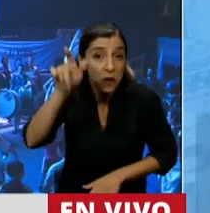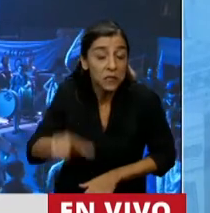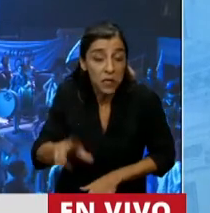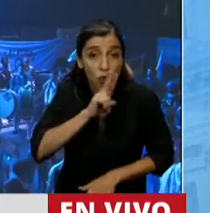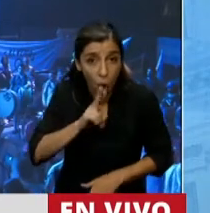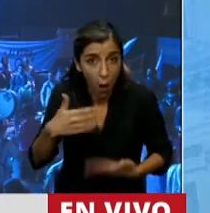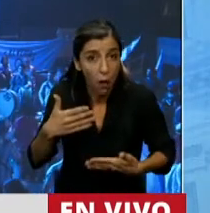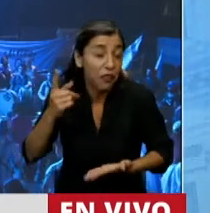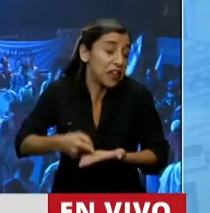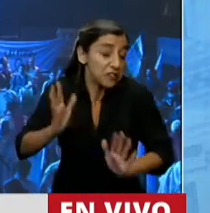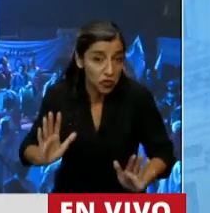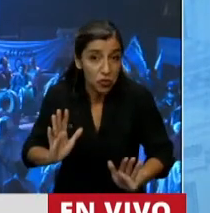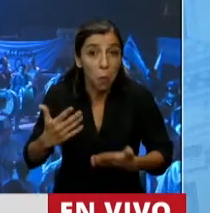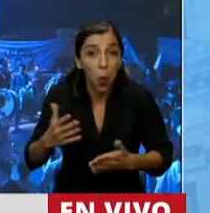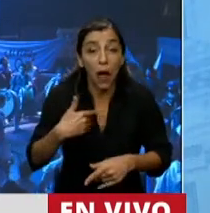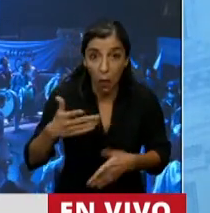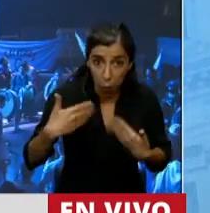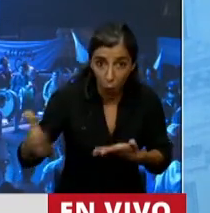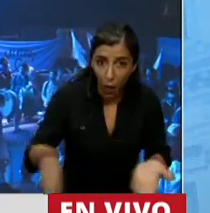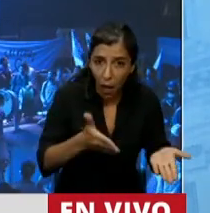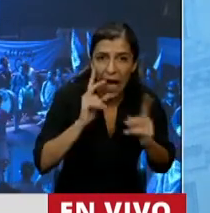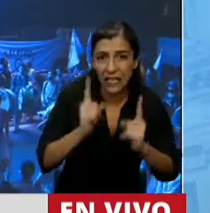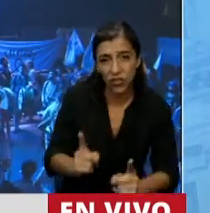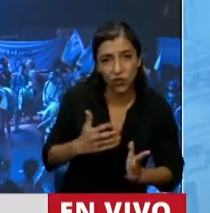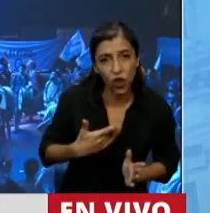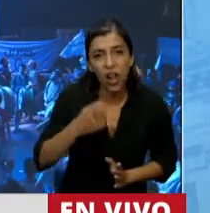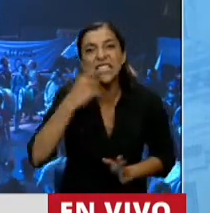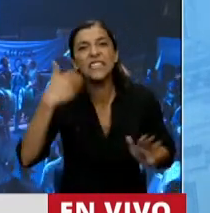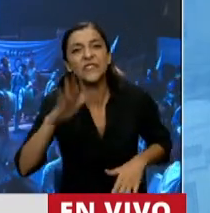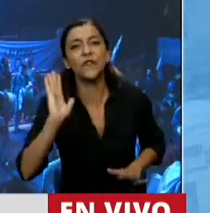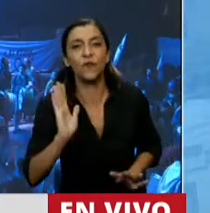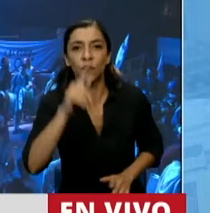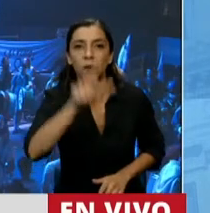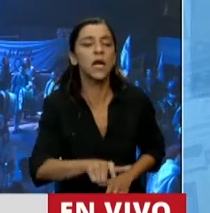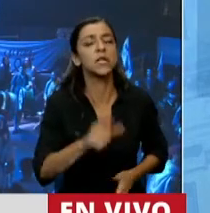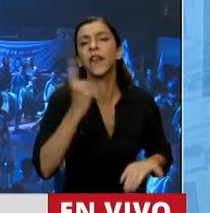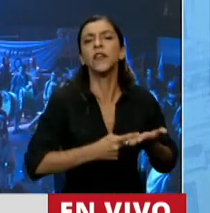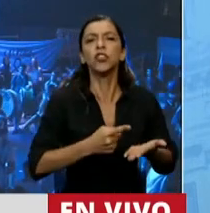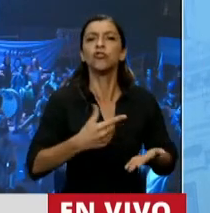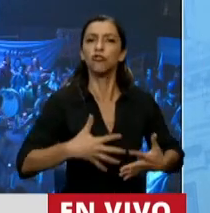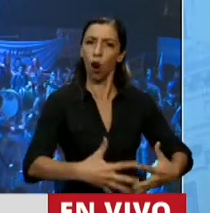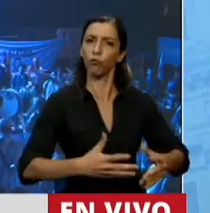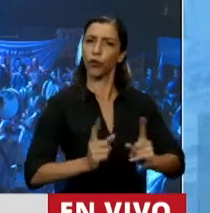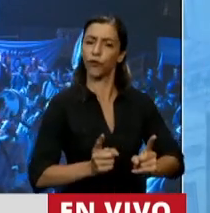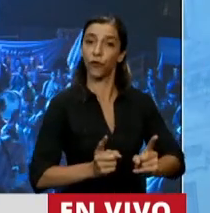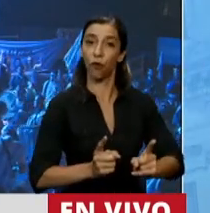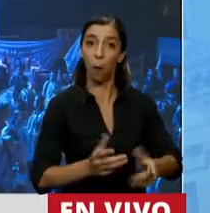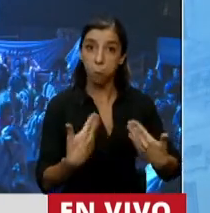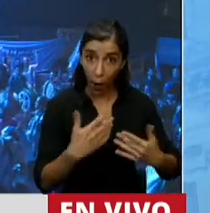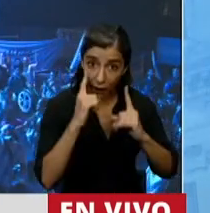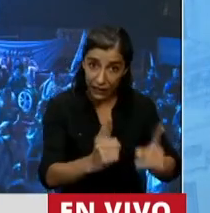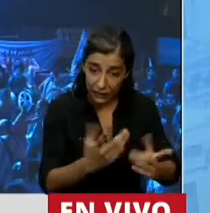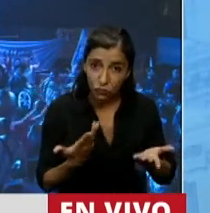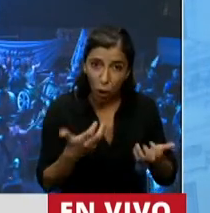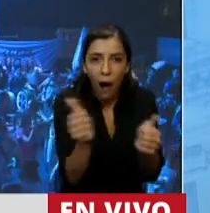quienes deban tener y quieran tener un niño pueden hacerlo en condiciones adecuadas bajo esta modalidad.